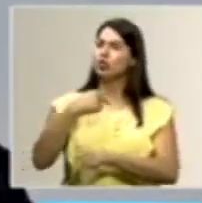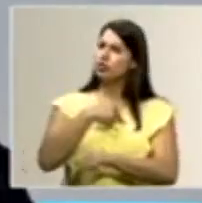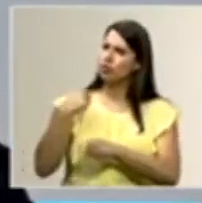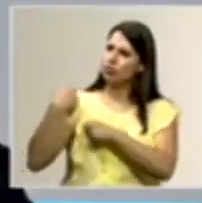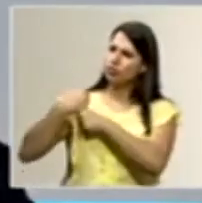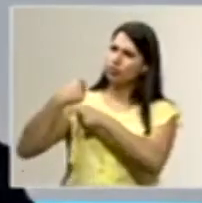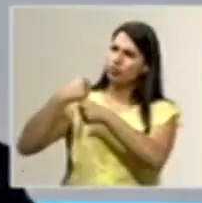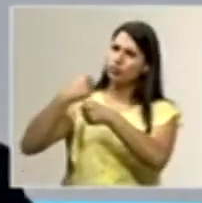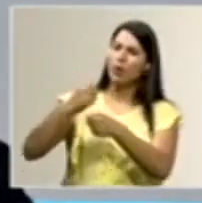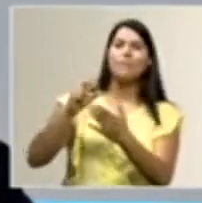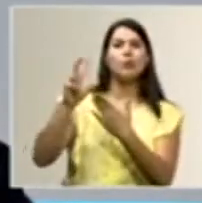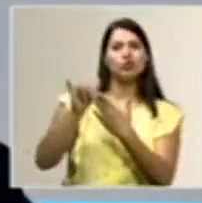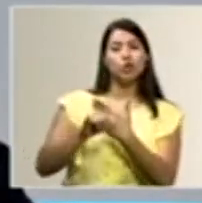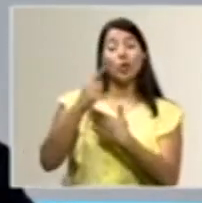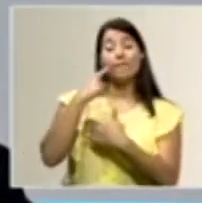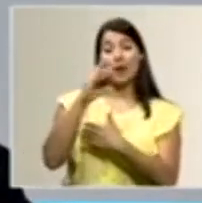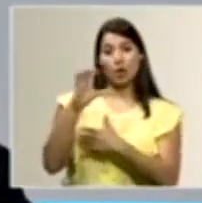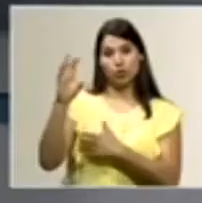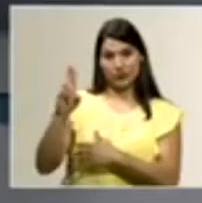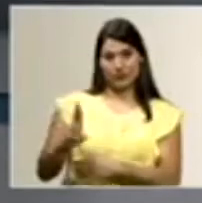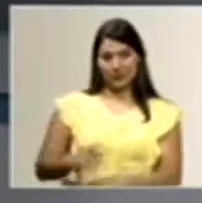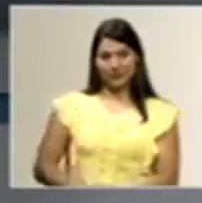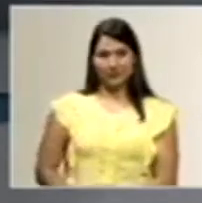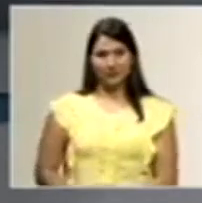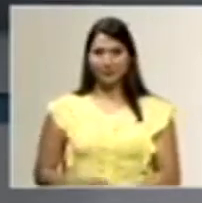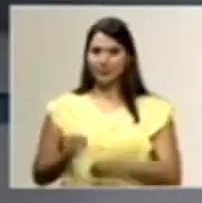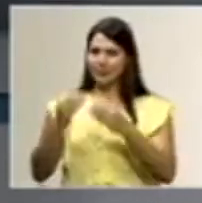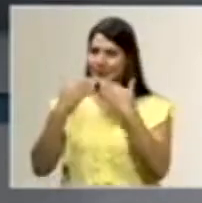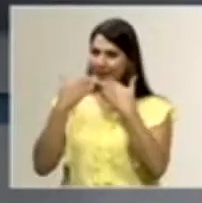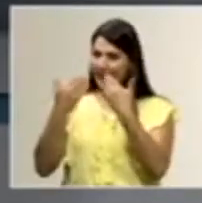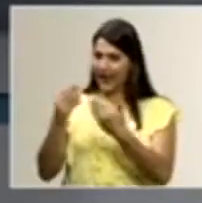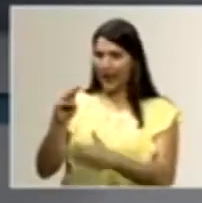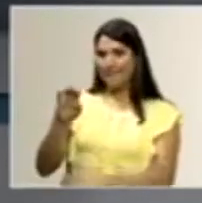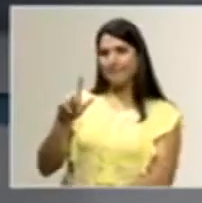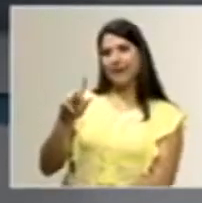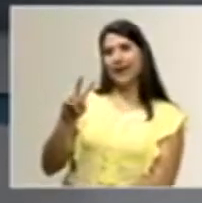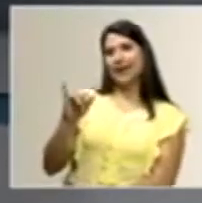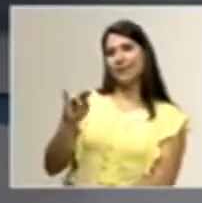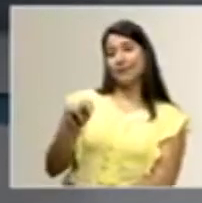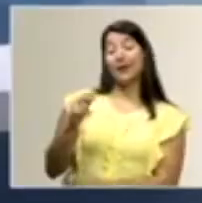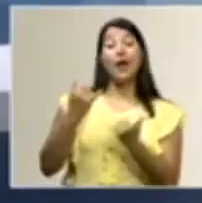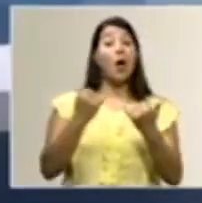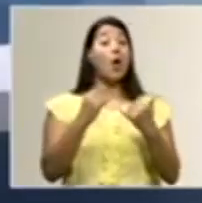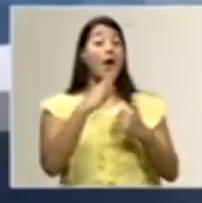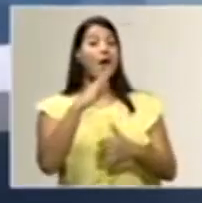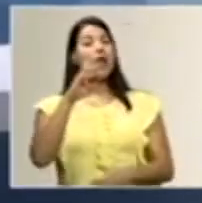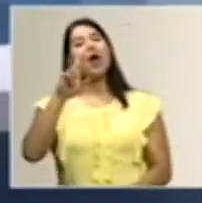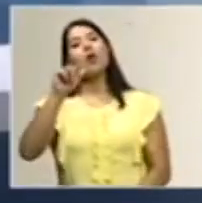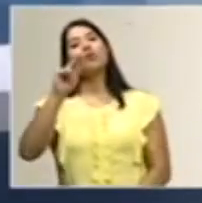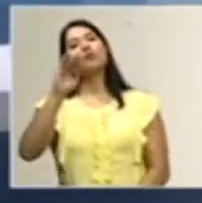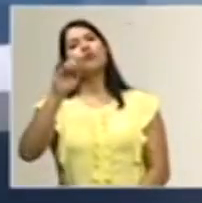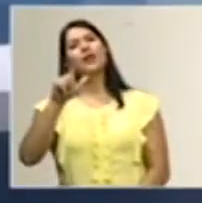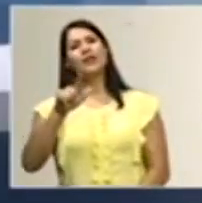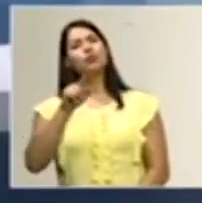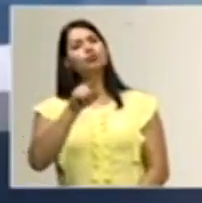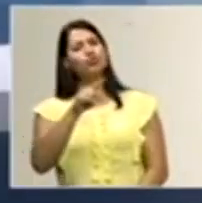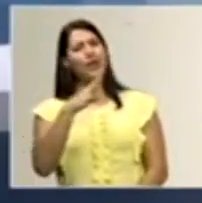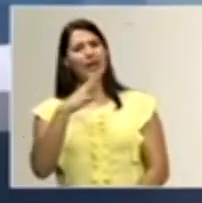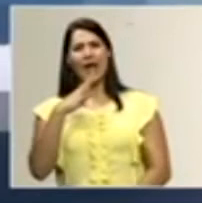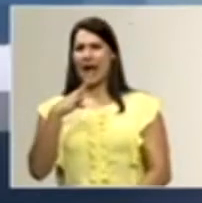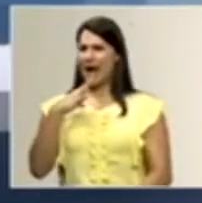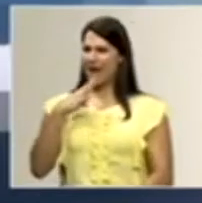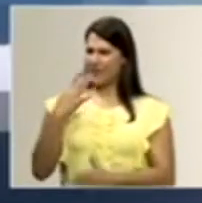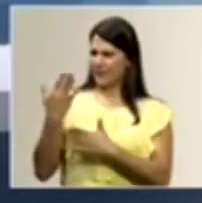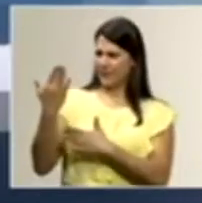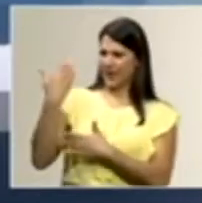en proyectos país, y esto es un proyecto país. Muchas gracias, don Randall. Precisamente, háblenos, porque hace unos años vivimos